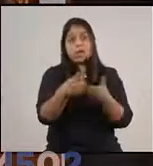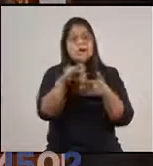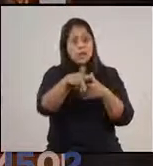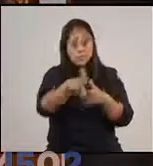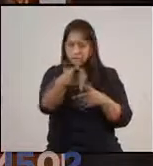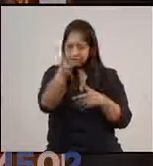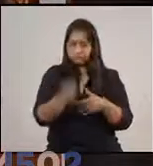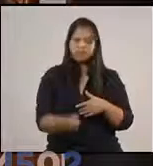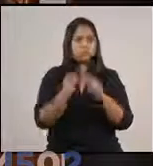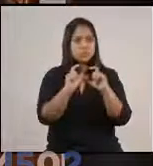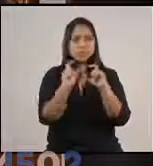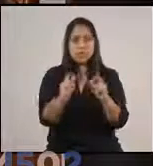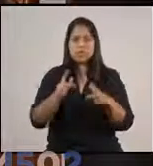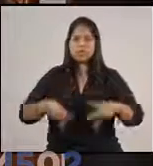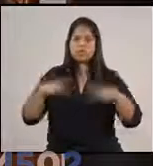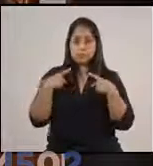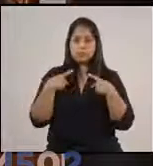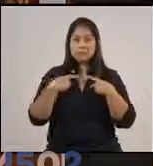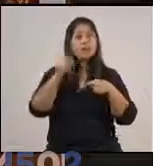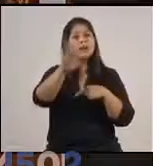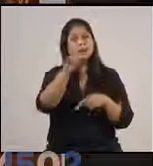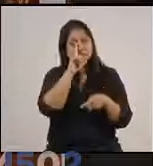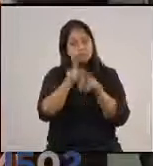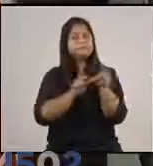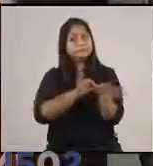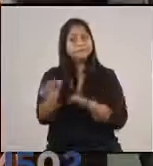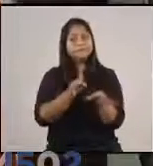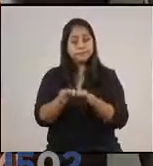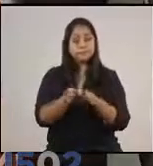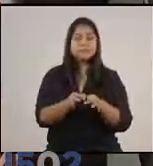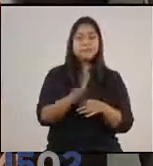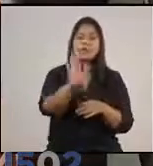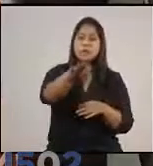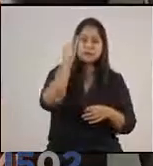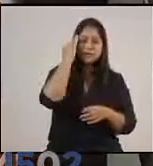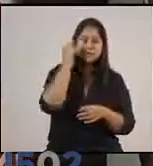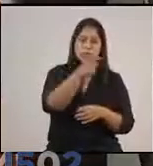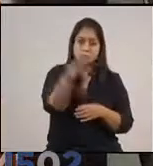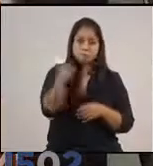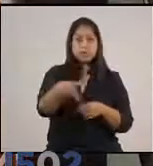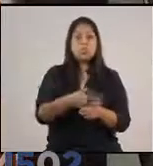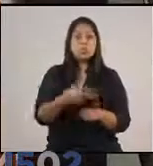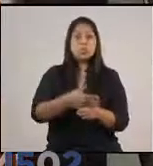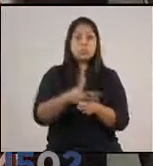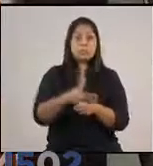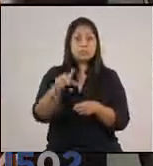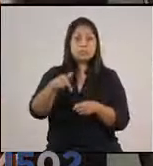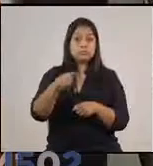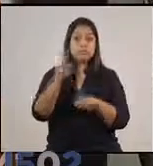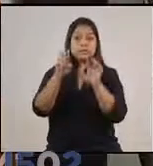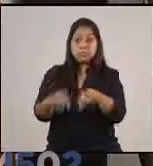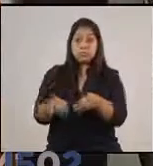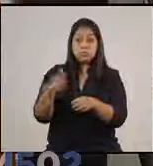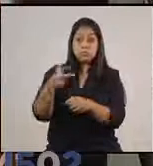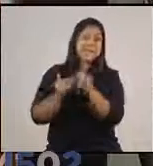obligación de proteger su vida. Y esto tiene una explicación. ¿Sabía usted que en Guatemala las personas mayores de